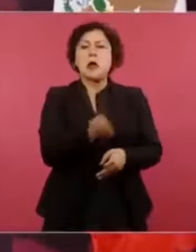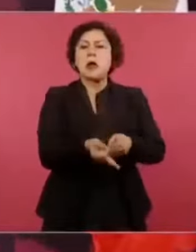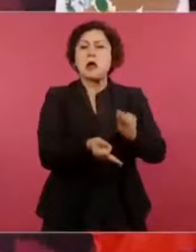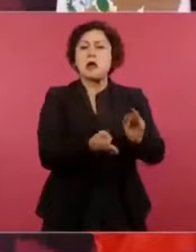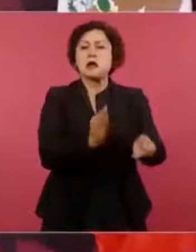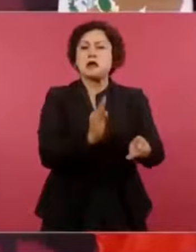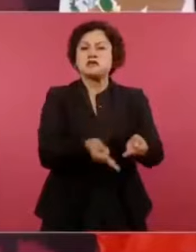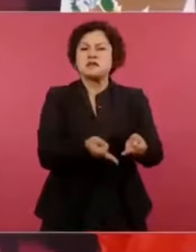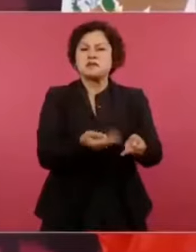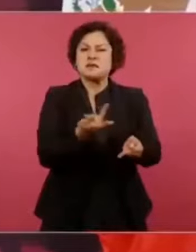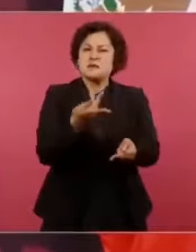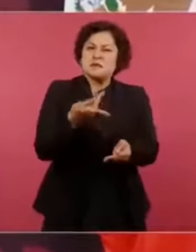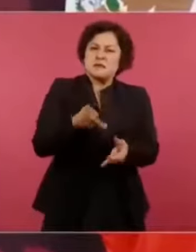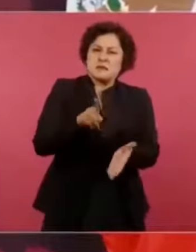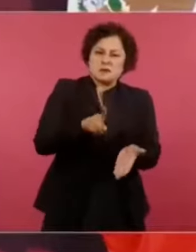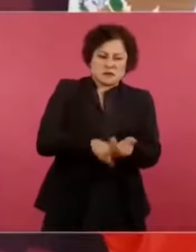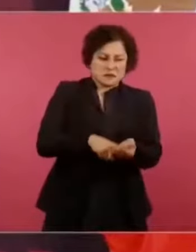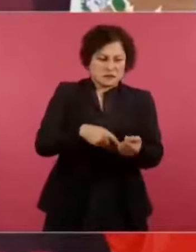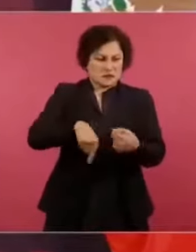hipocresía.